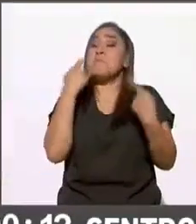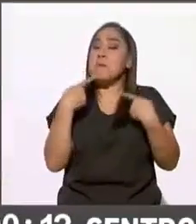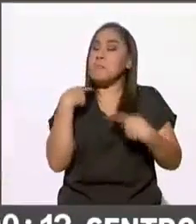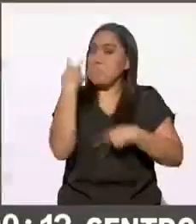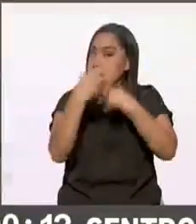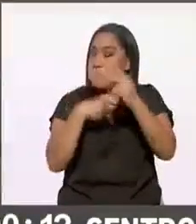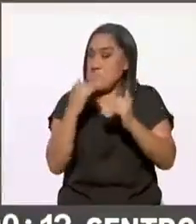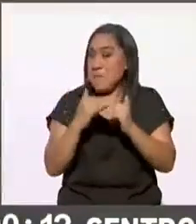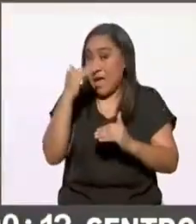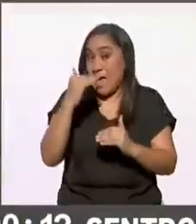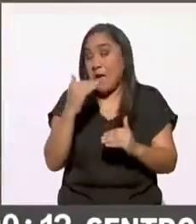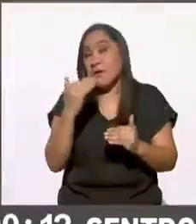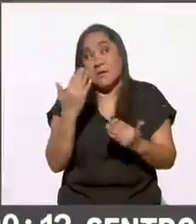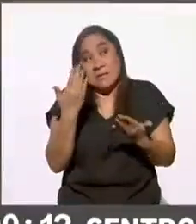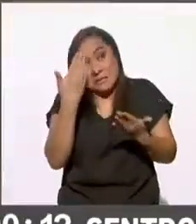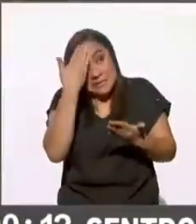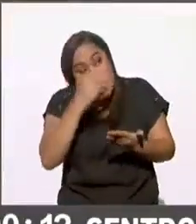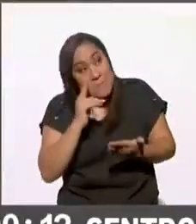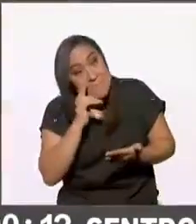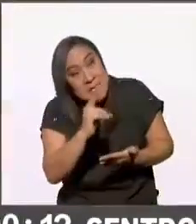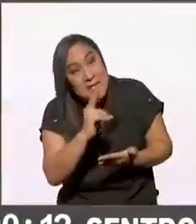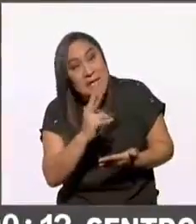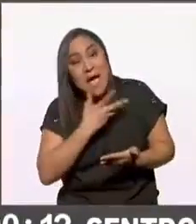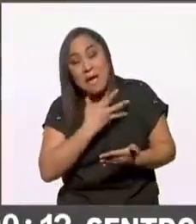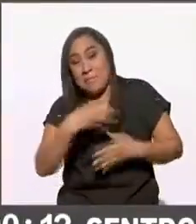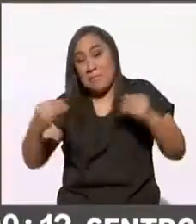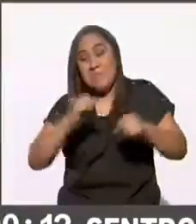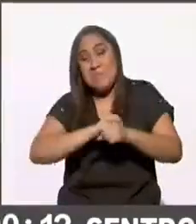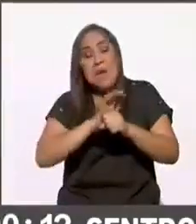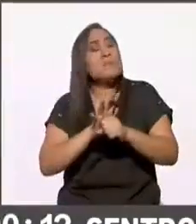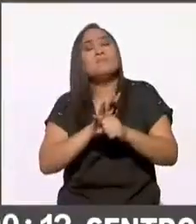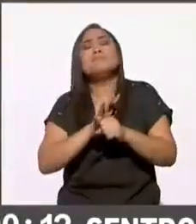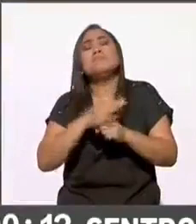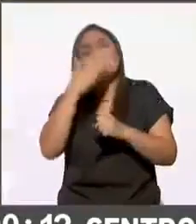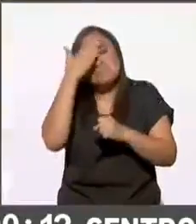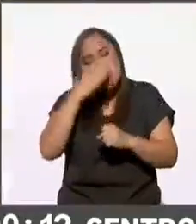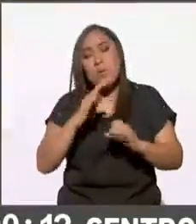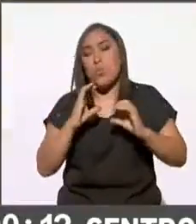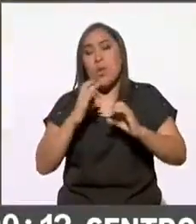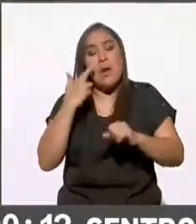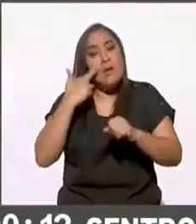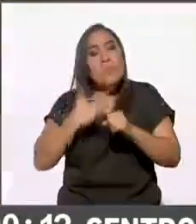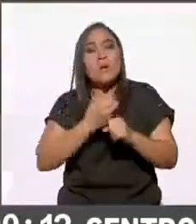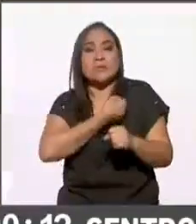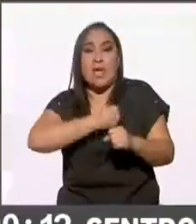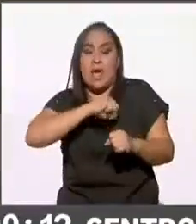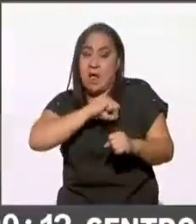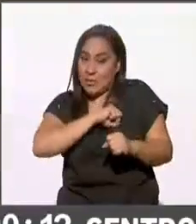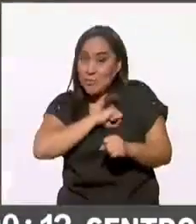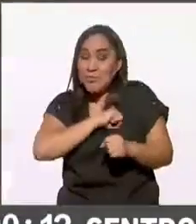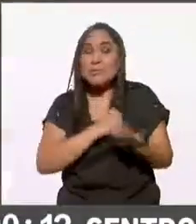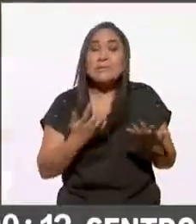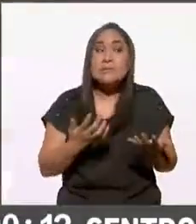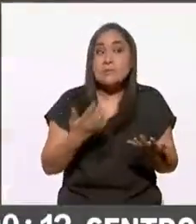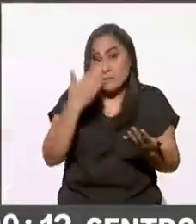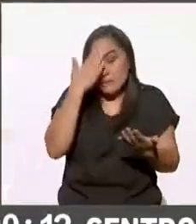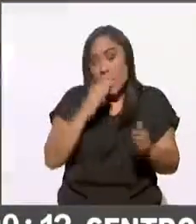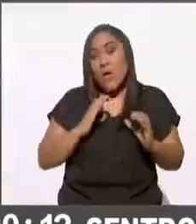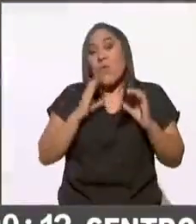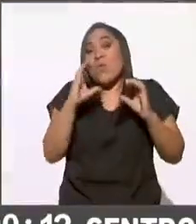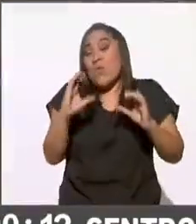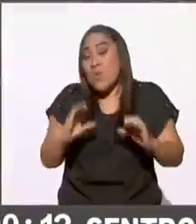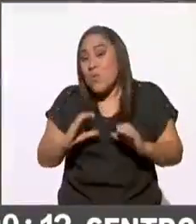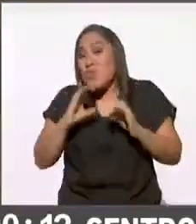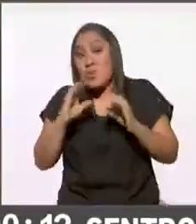pese a la pandemia respetando las medidas de sanidad tratando de cuidar sobre todo